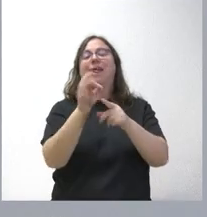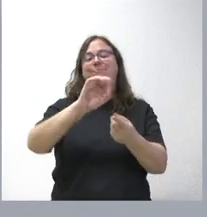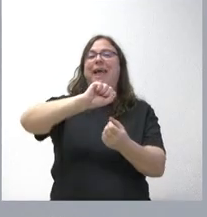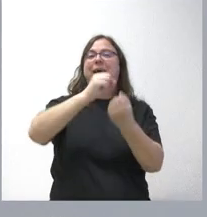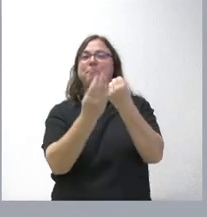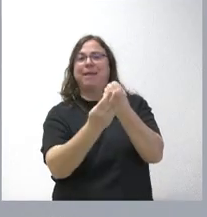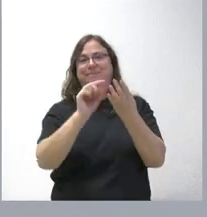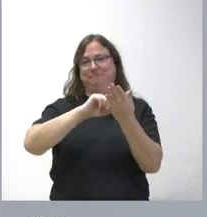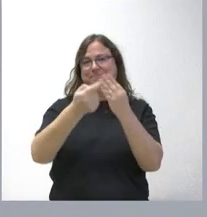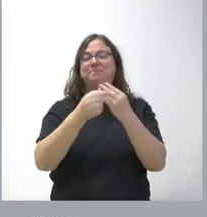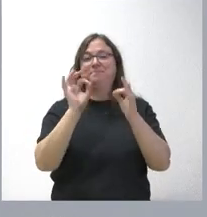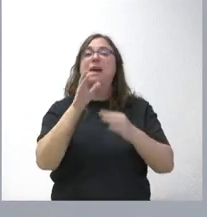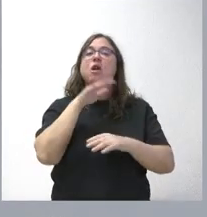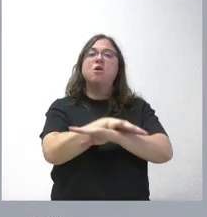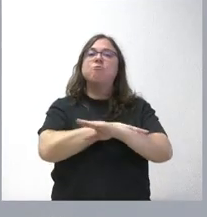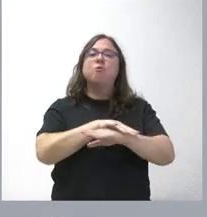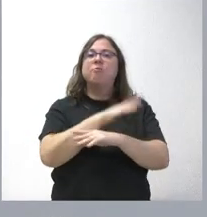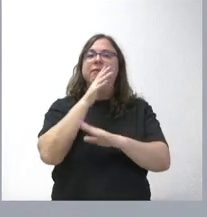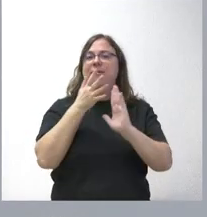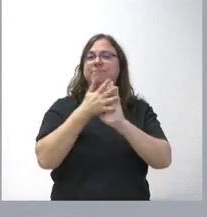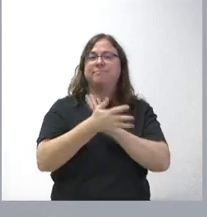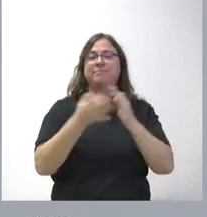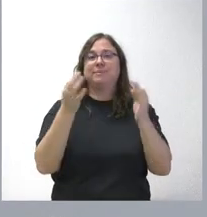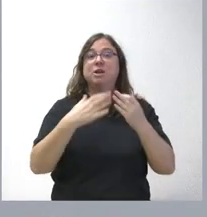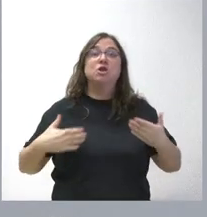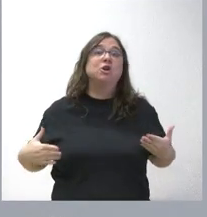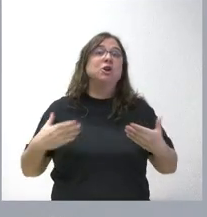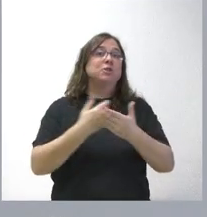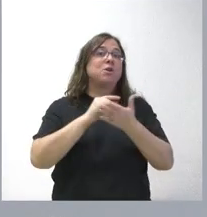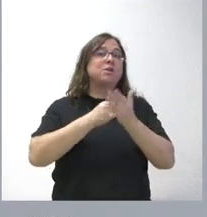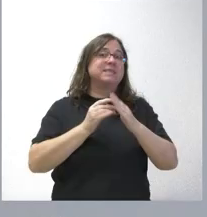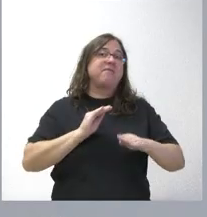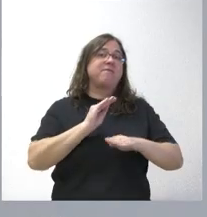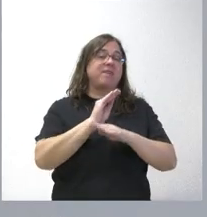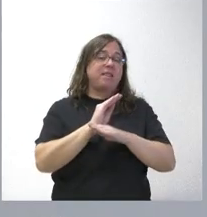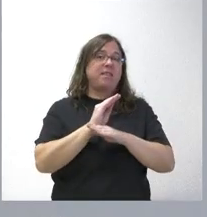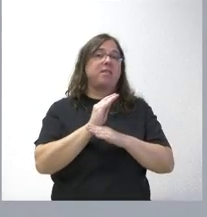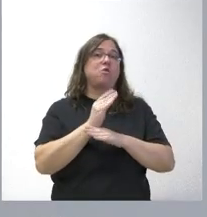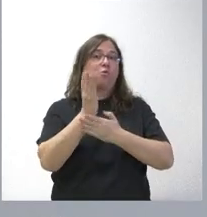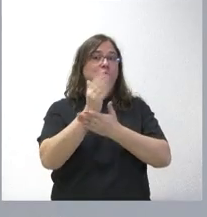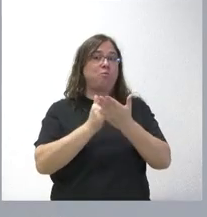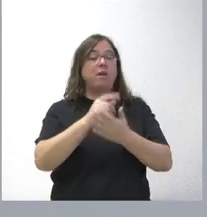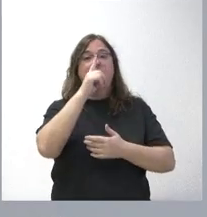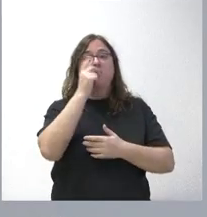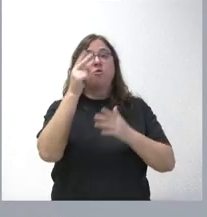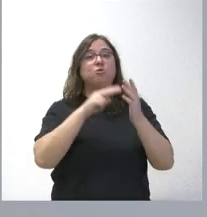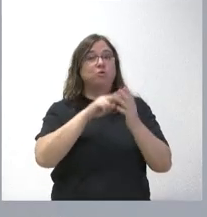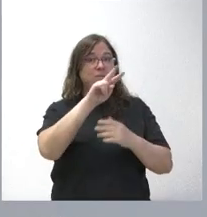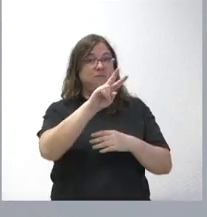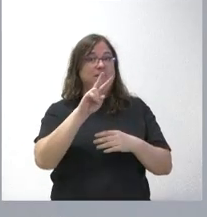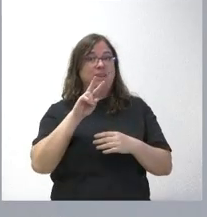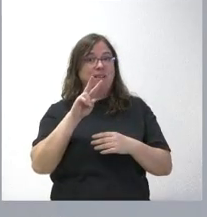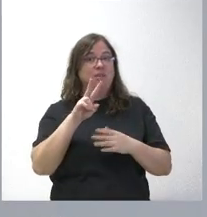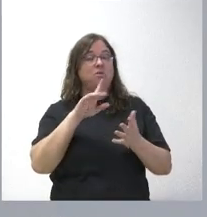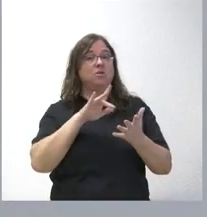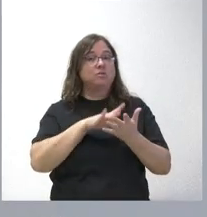Lo que hay ahora por parte del Gobierno es una definición de todo el sistema de financiación de las comunidades autónomas. En el año 22, cuando se